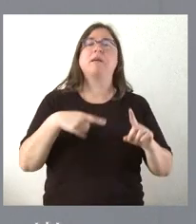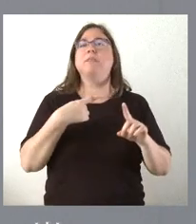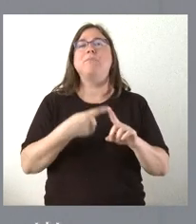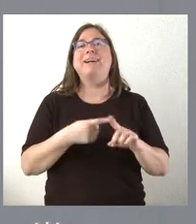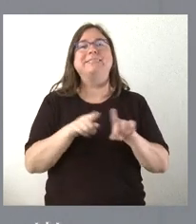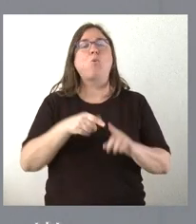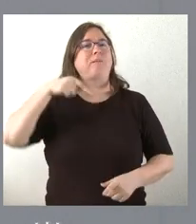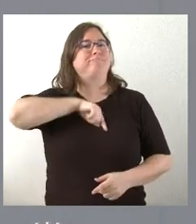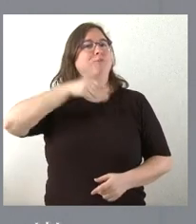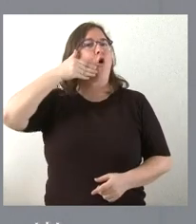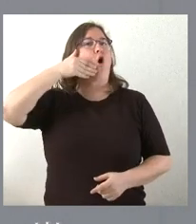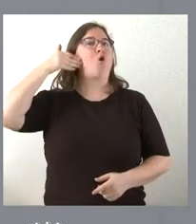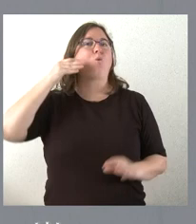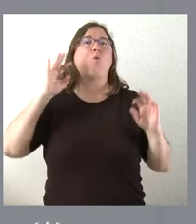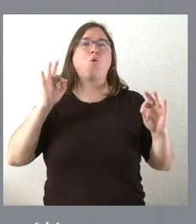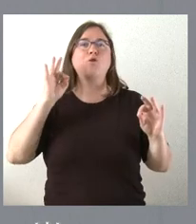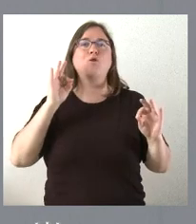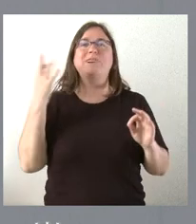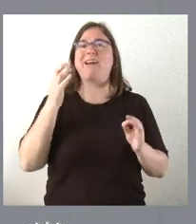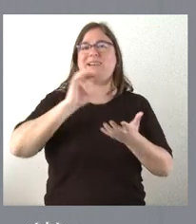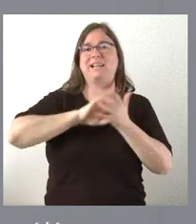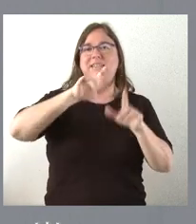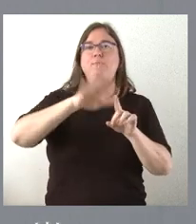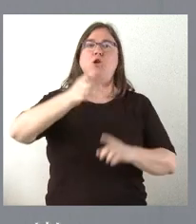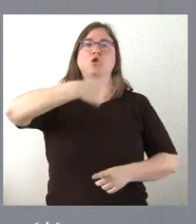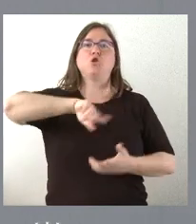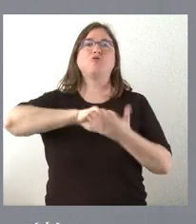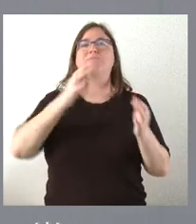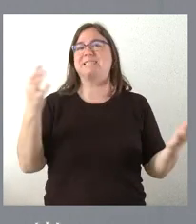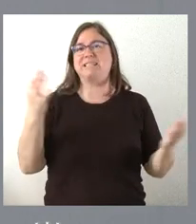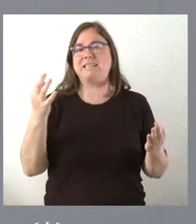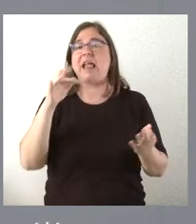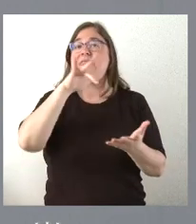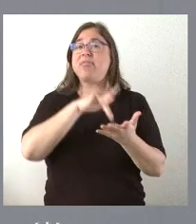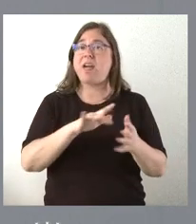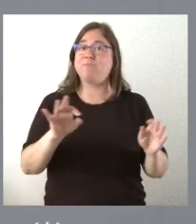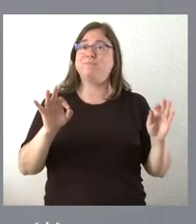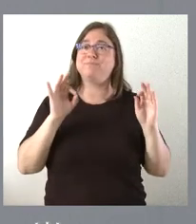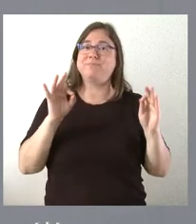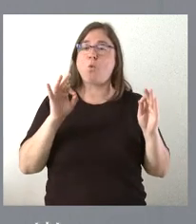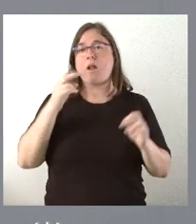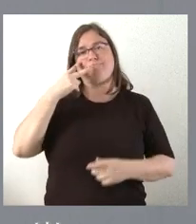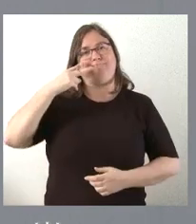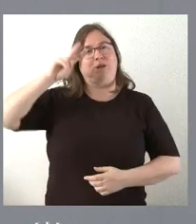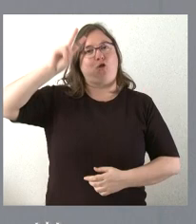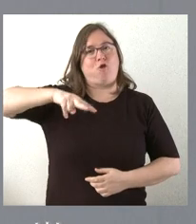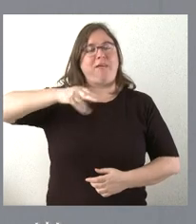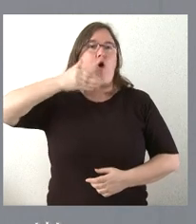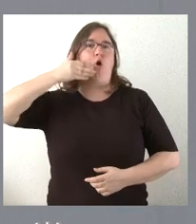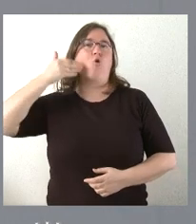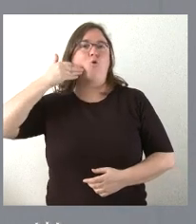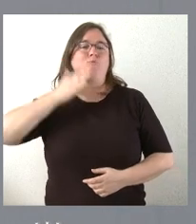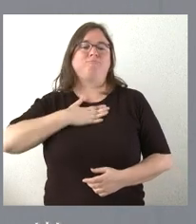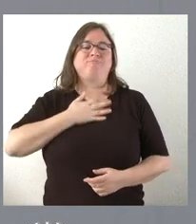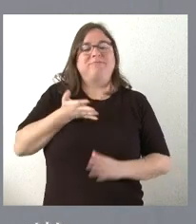también con orgullo de lo que es Castilla y León y de lo que somos en Castilla y León. Es un día también de reconocimiento del orgullo, de lo que